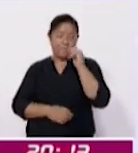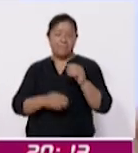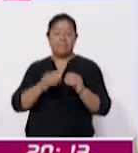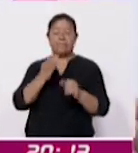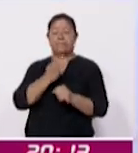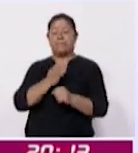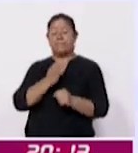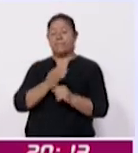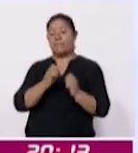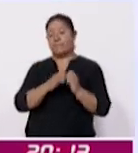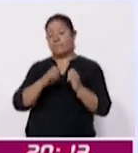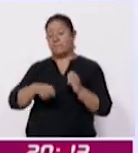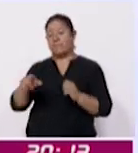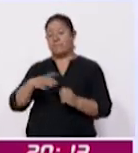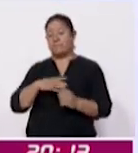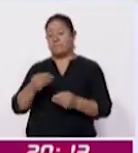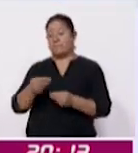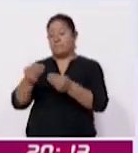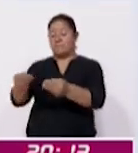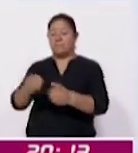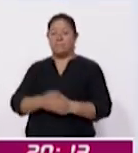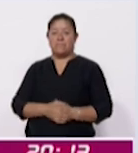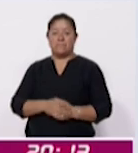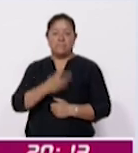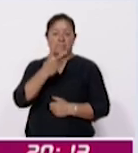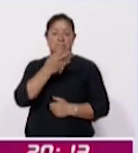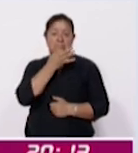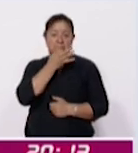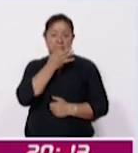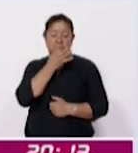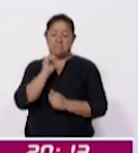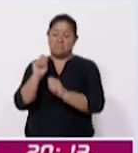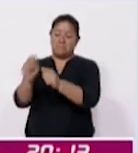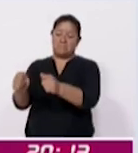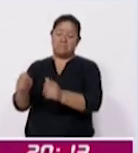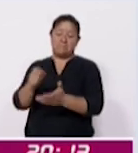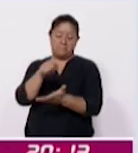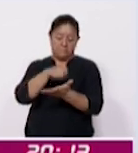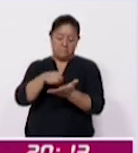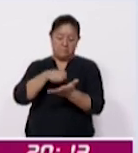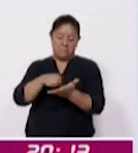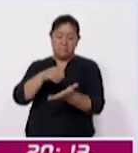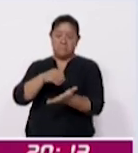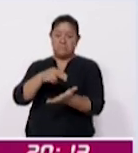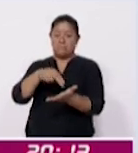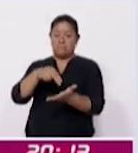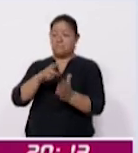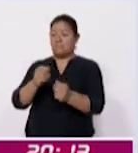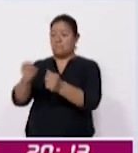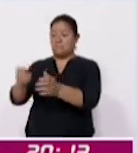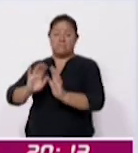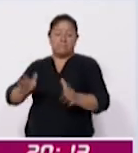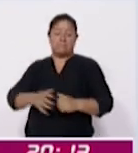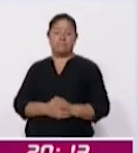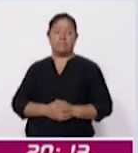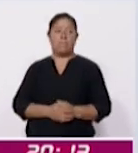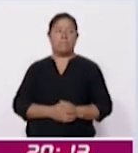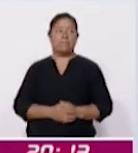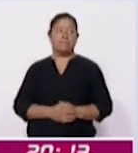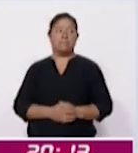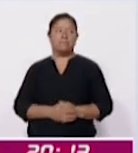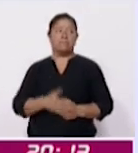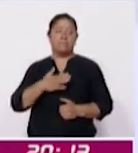entregué sus papeles y me tardé dos minutos en entregarlos y en hacer todo el proceso. Y sobre todo que nosotros